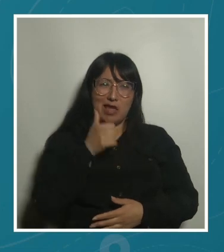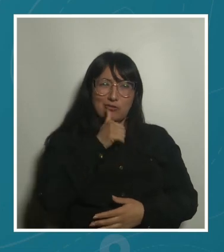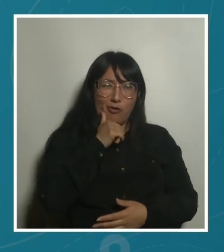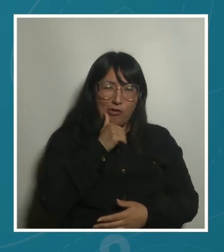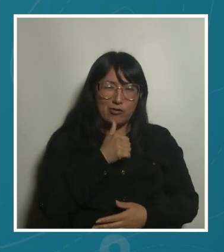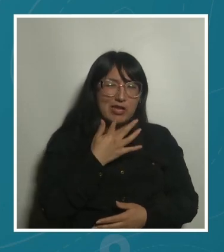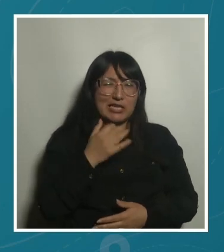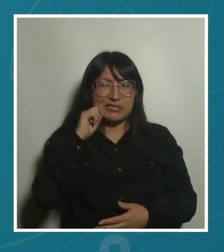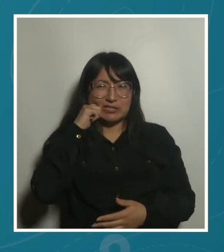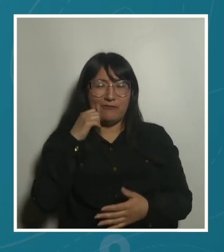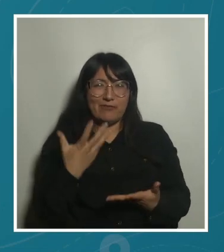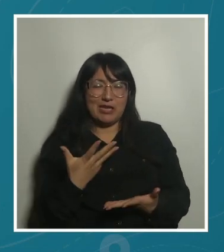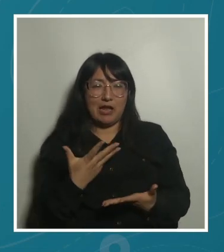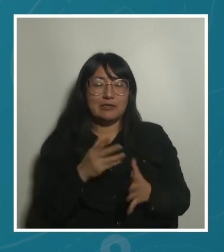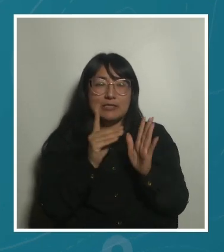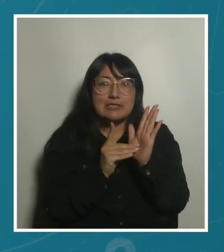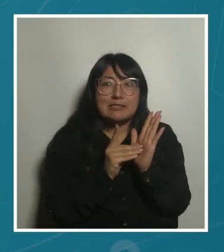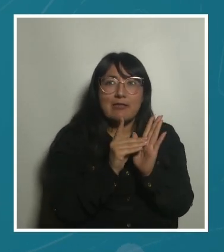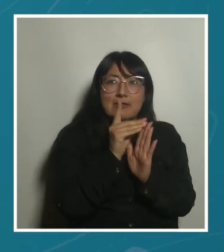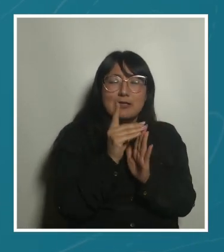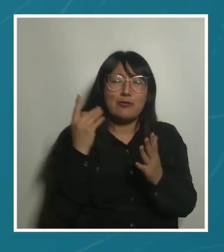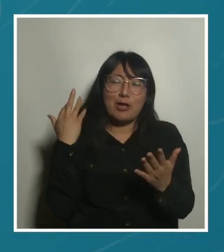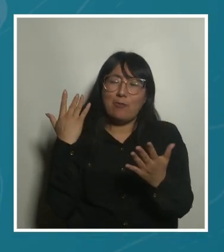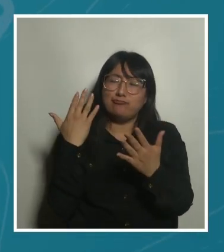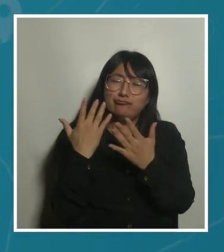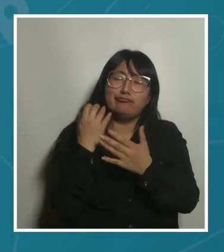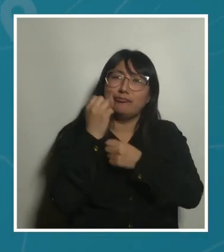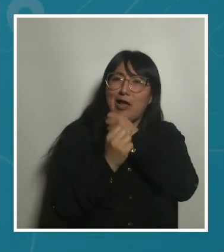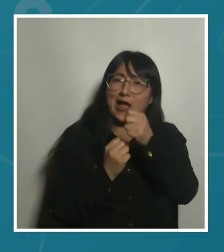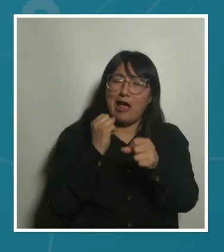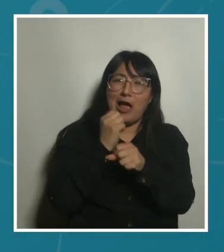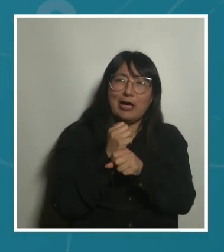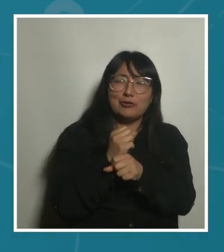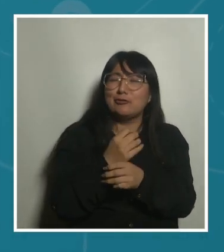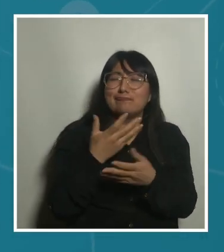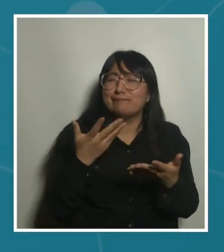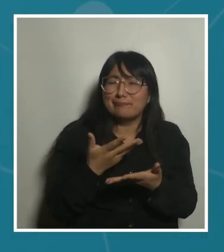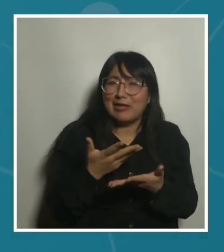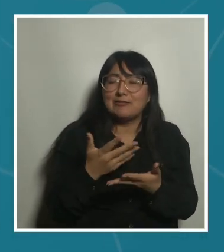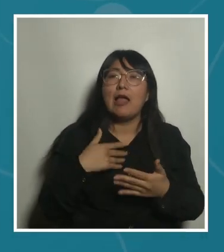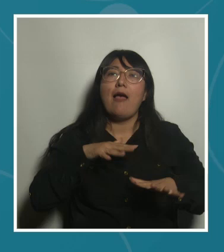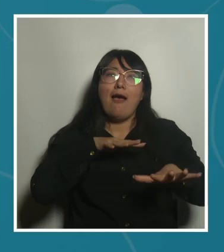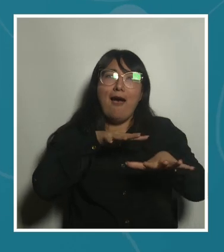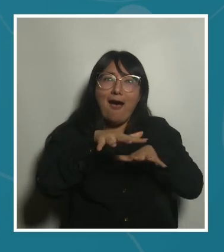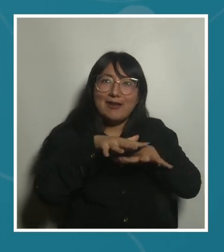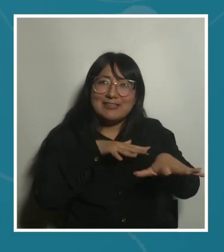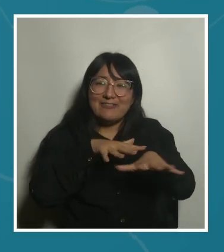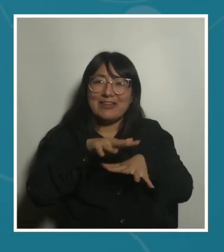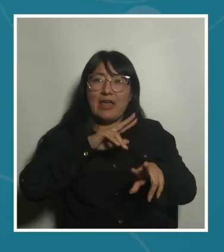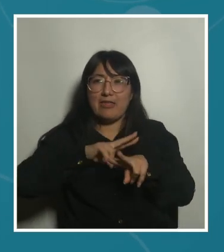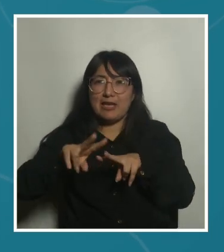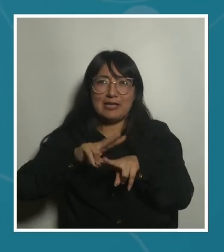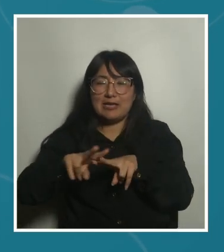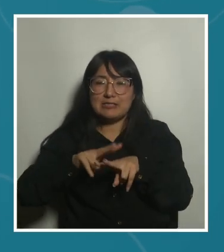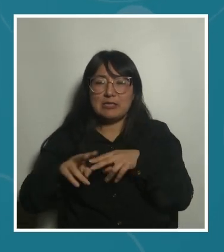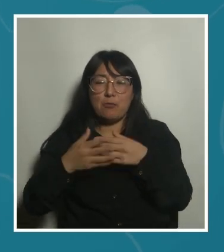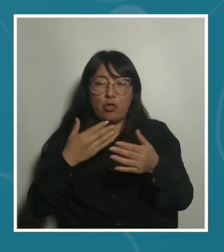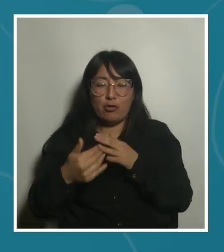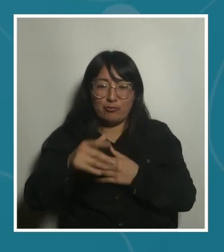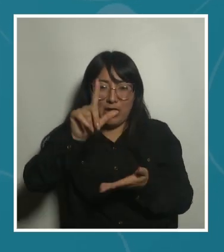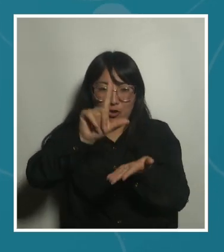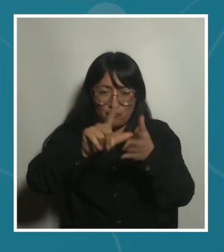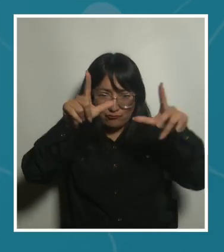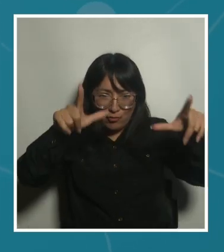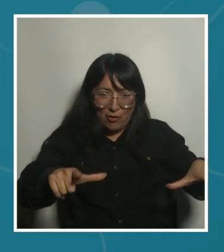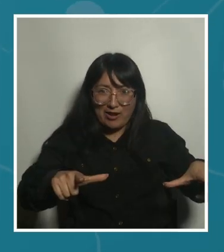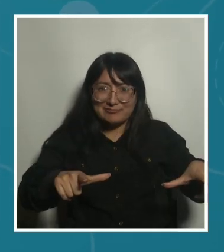que se lleva desarrollando muchos años, hablamos básicamente de las actividades que hacemos en un espacio concreto y